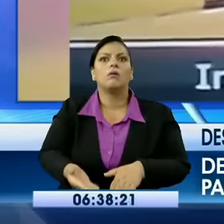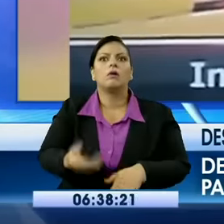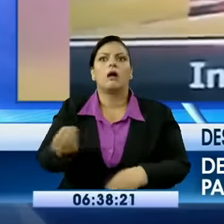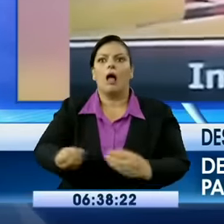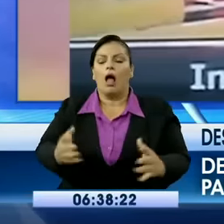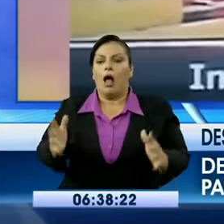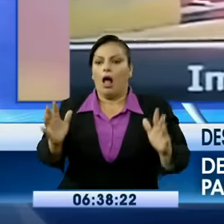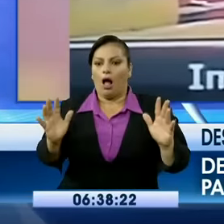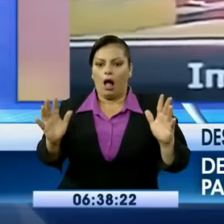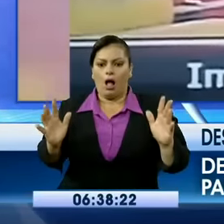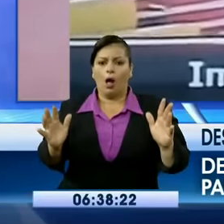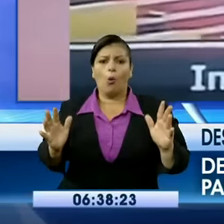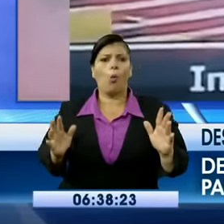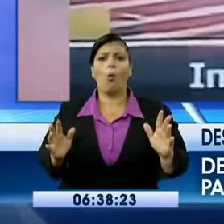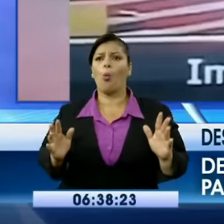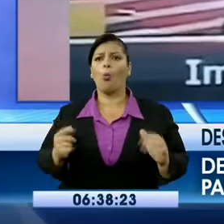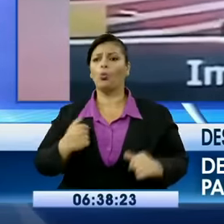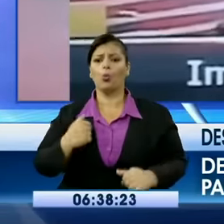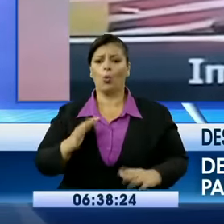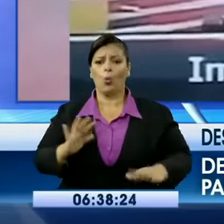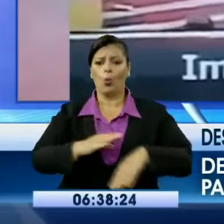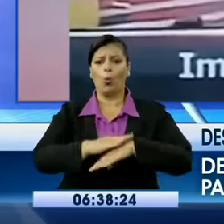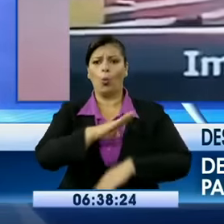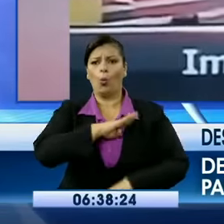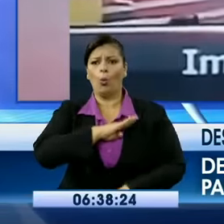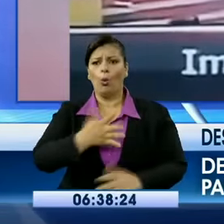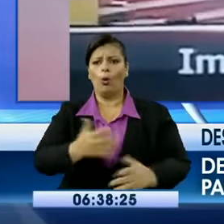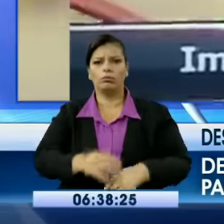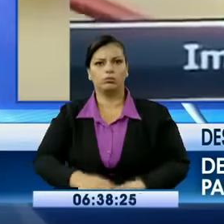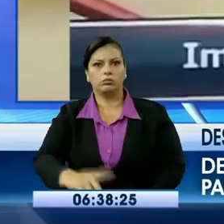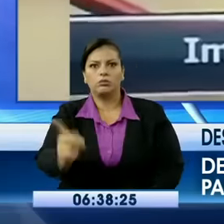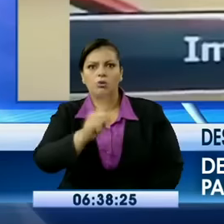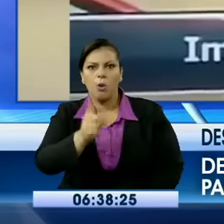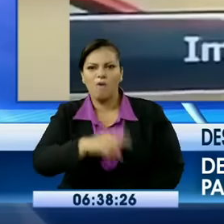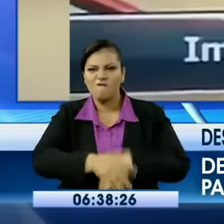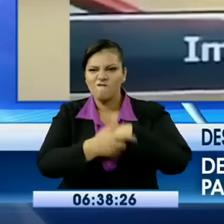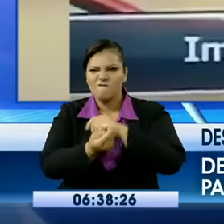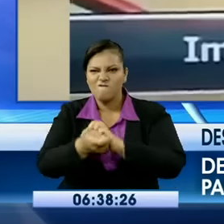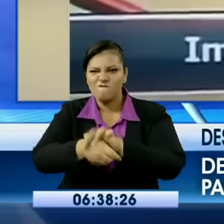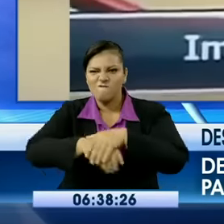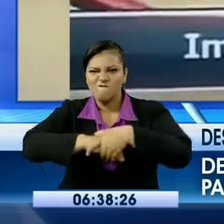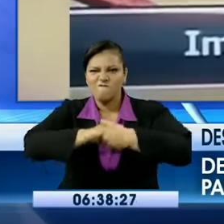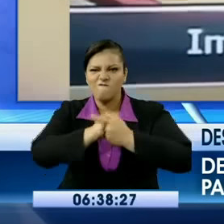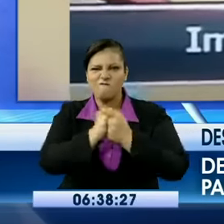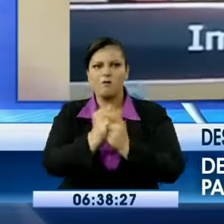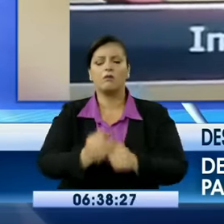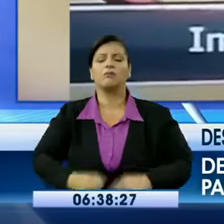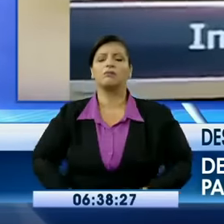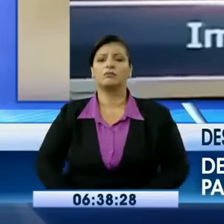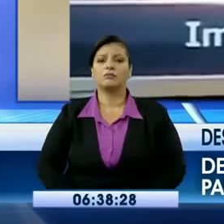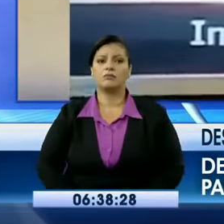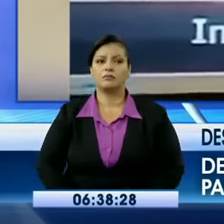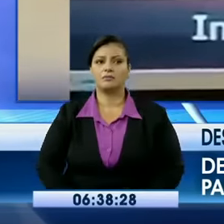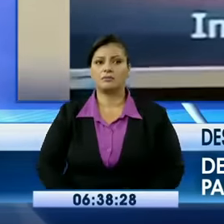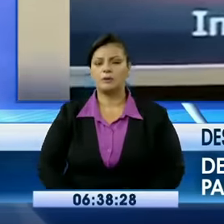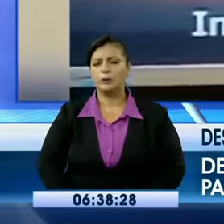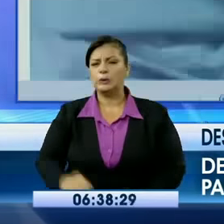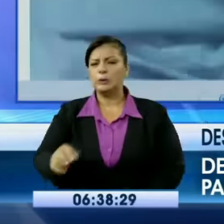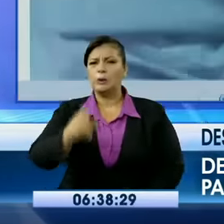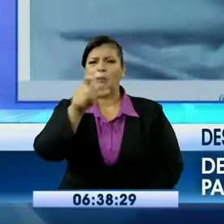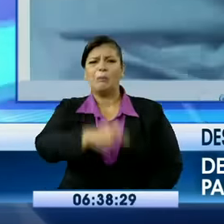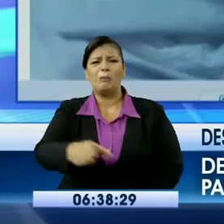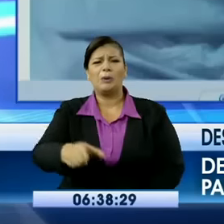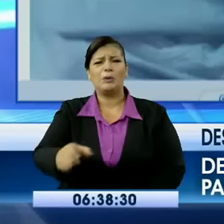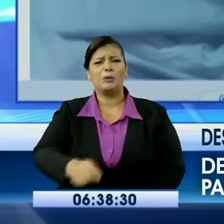Entonces, no se trata solamente de un fuerte enfrentamiento. Ahí hay tentativa de asesinato. Y quiera Dios que de los más de 40